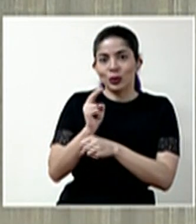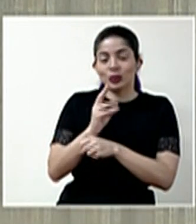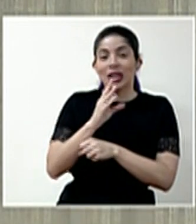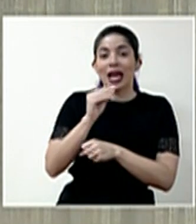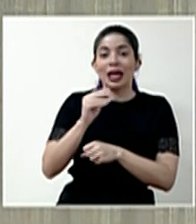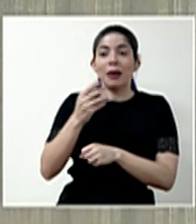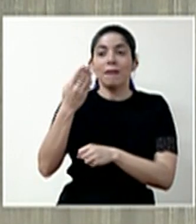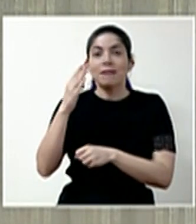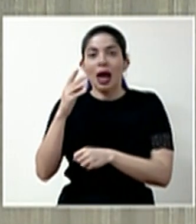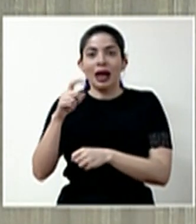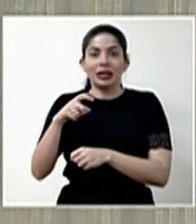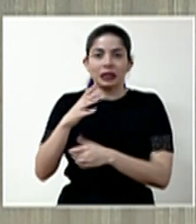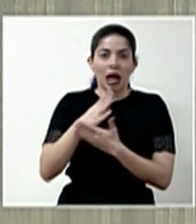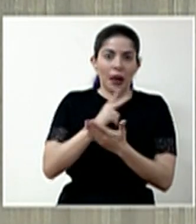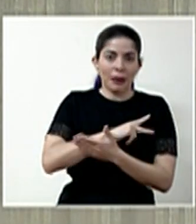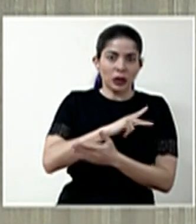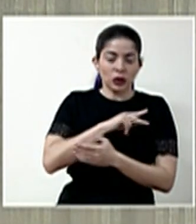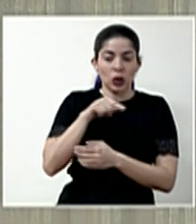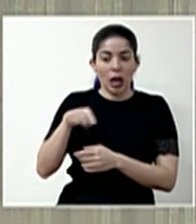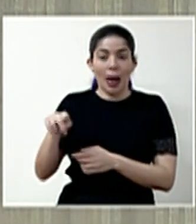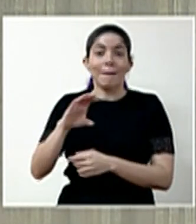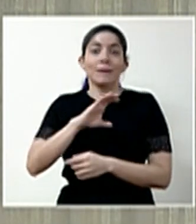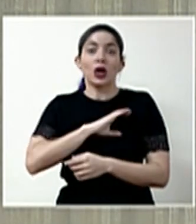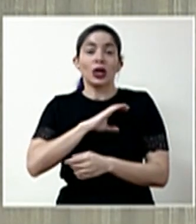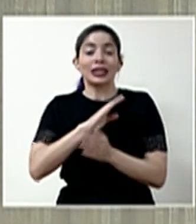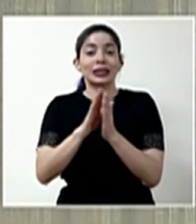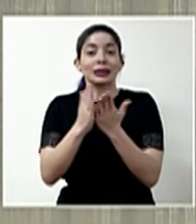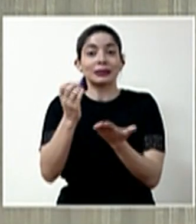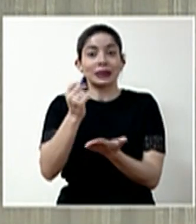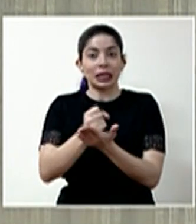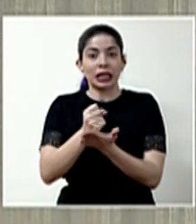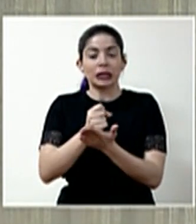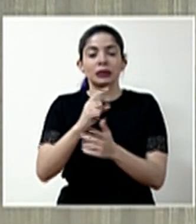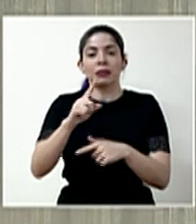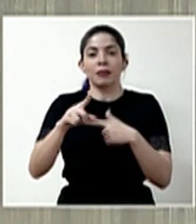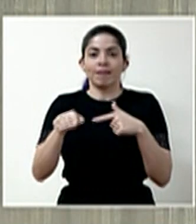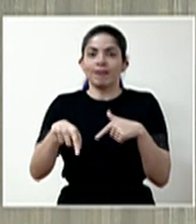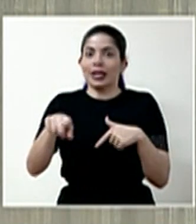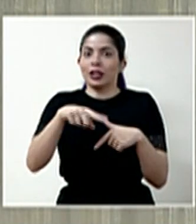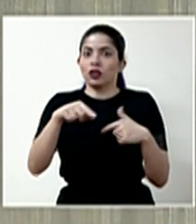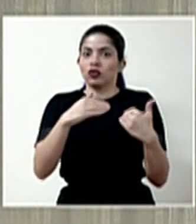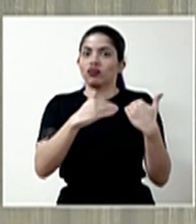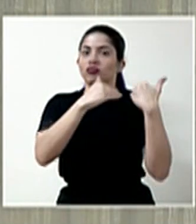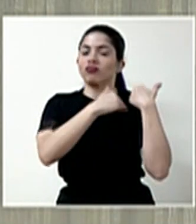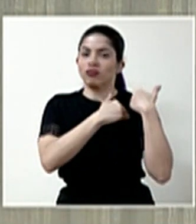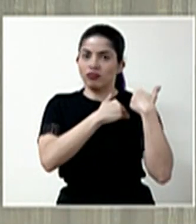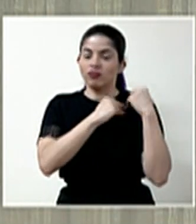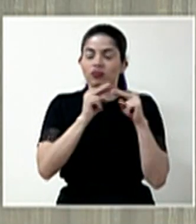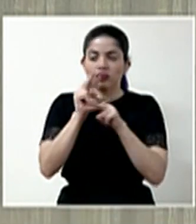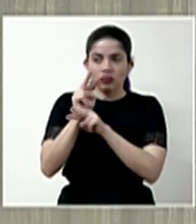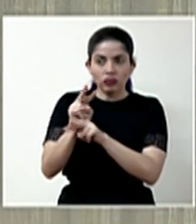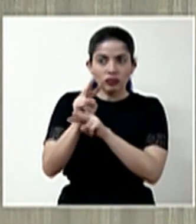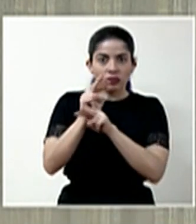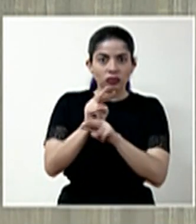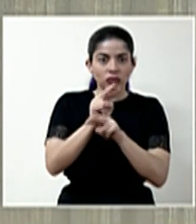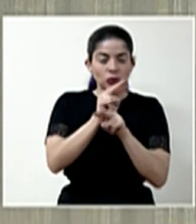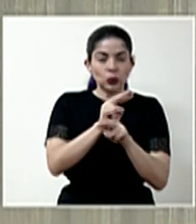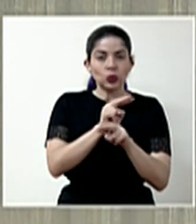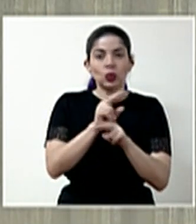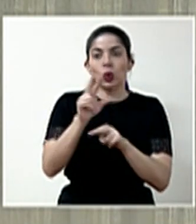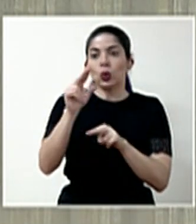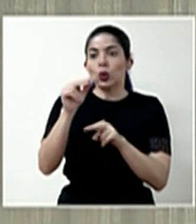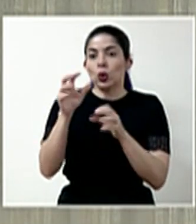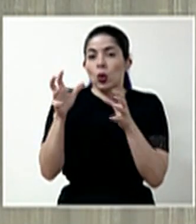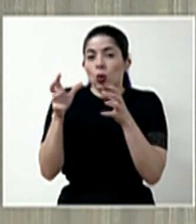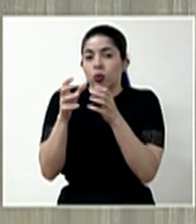necesidades personales. Ahí la Policía de Migración y Extranjería va a estar a cargo de justamente vigilar que no tampoco se hagan